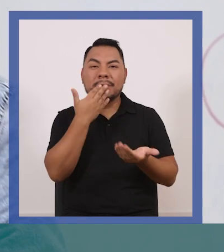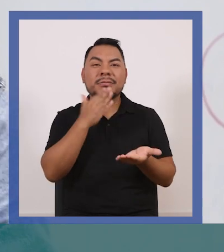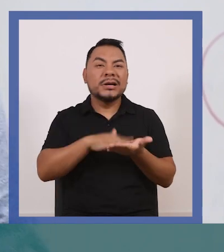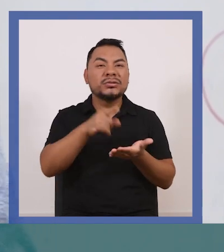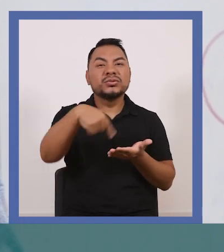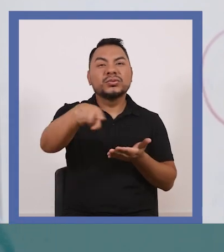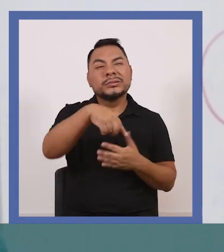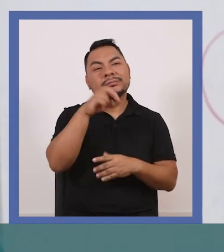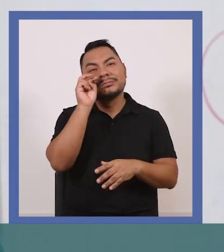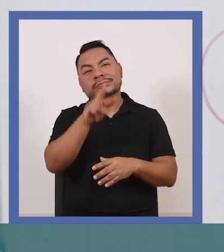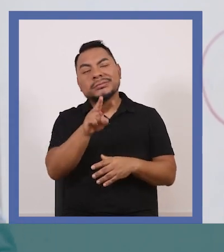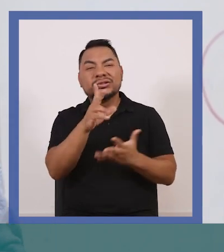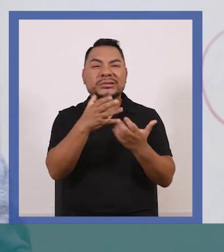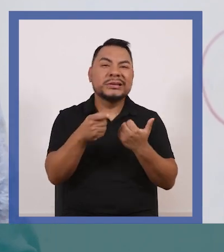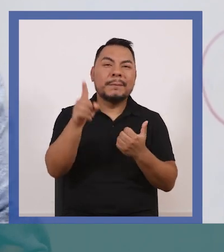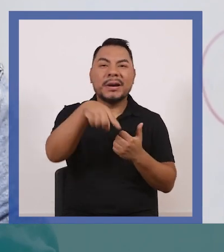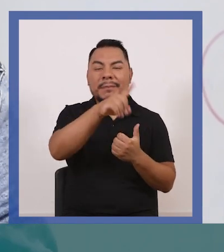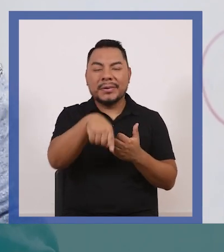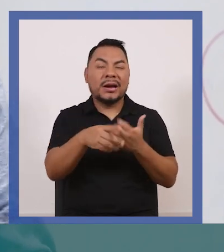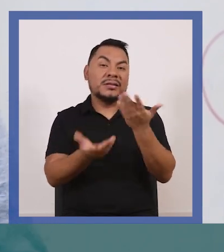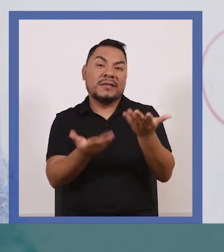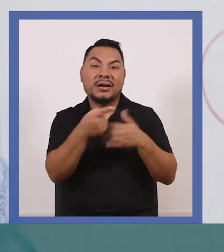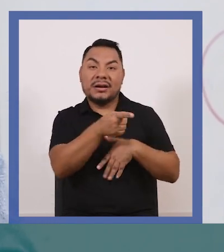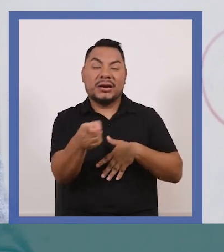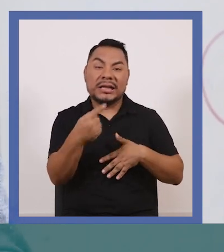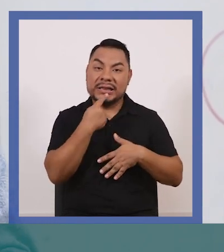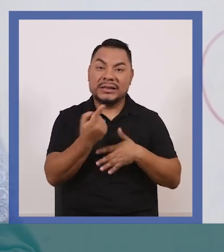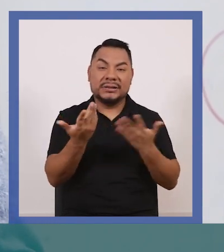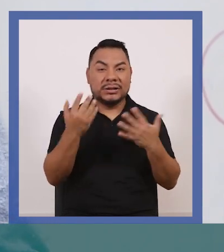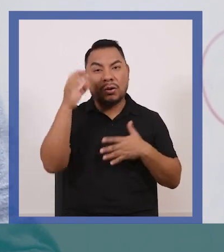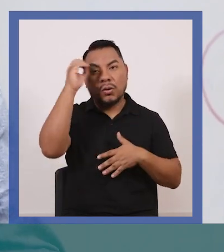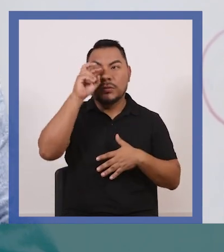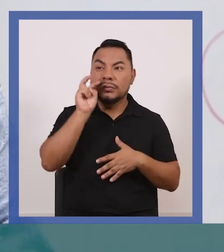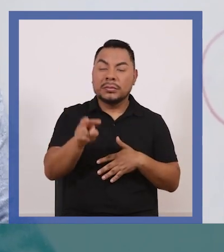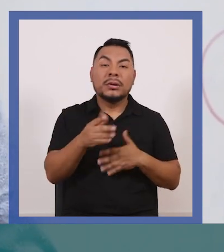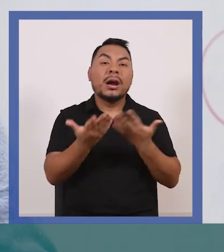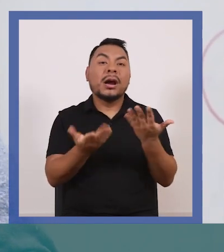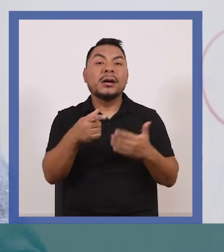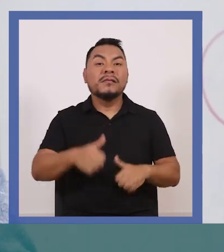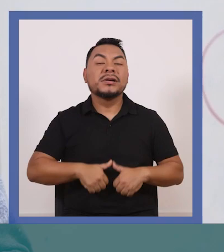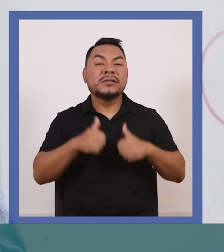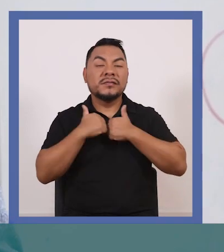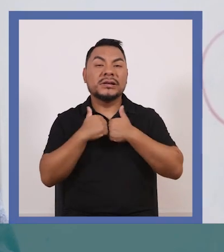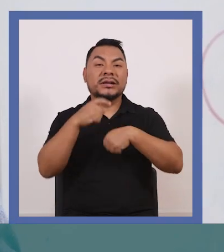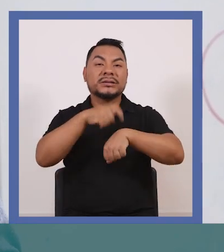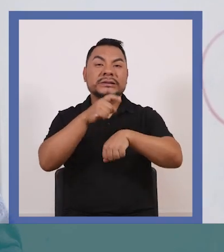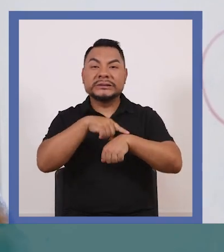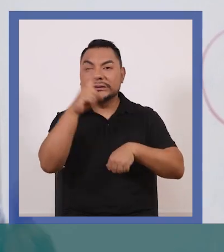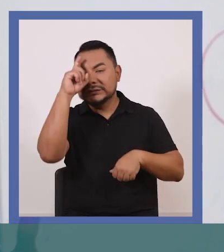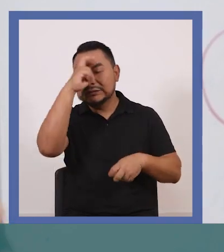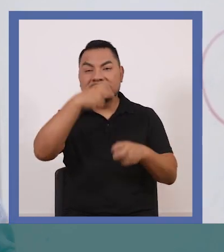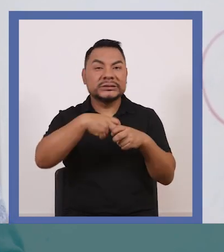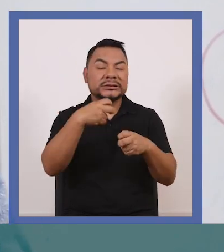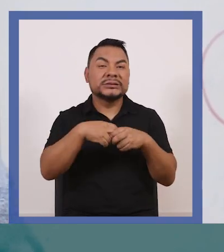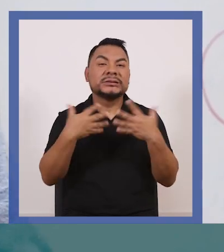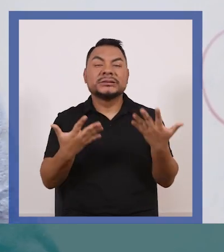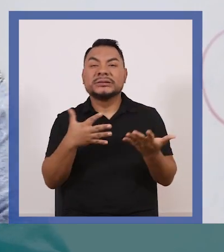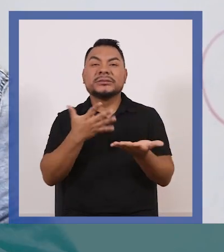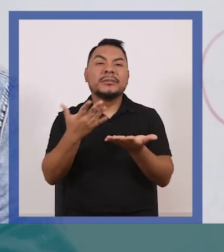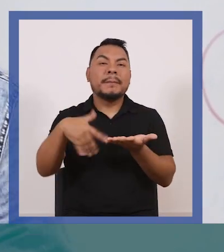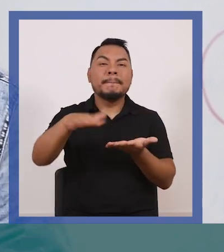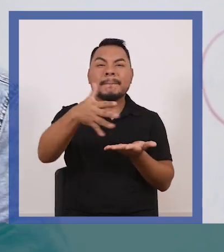de la manera en que nosotros queremos que funcione. Vivimos situaciones a veces tensas, conflictivas,